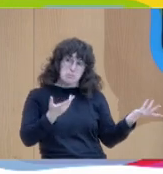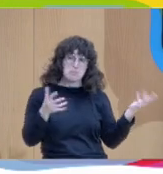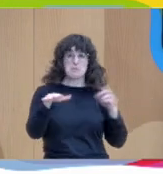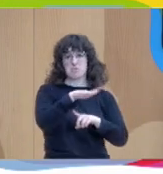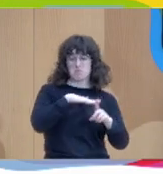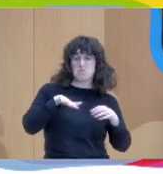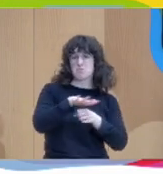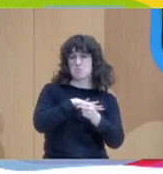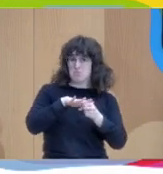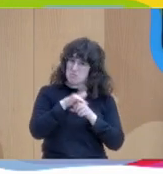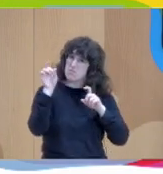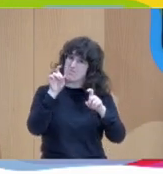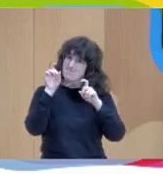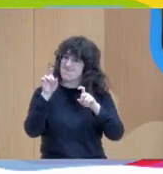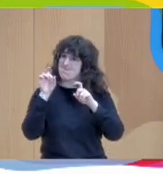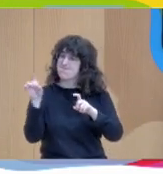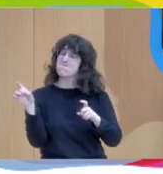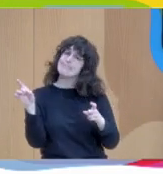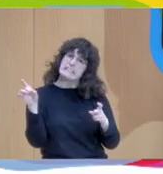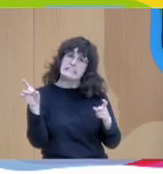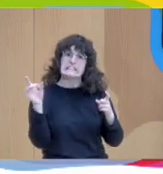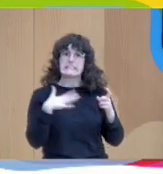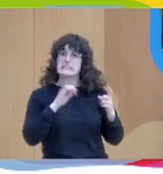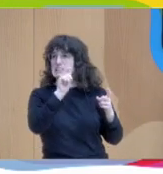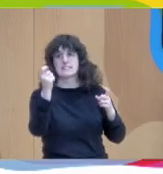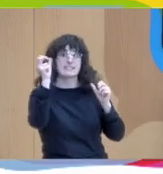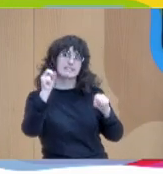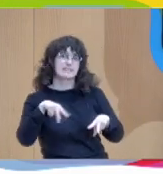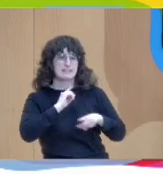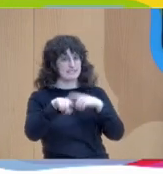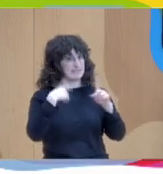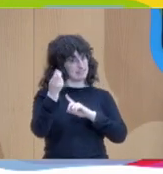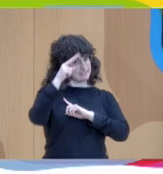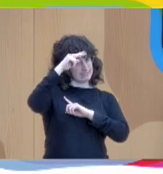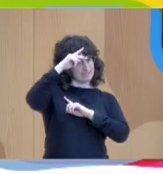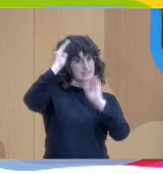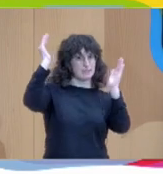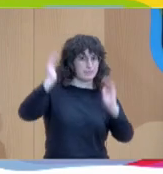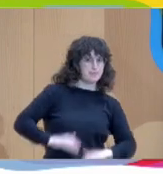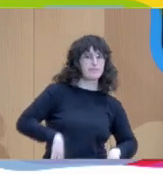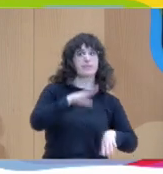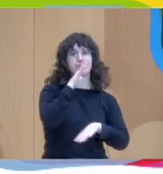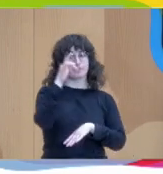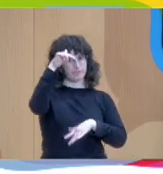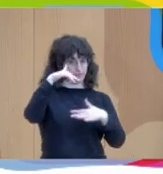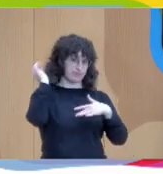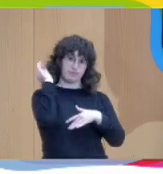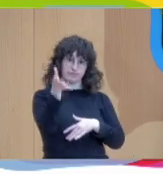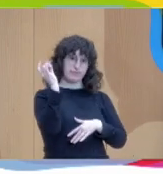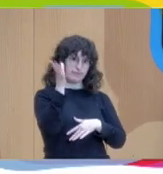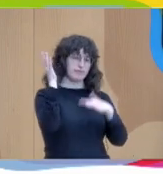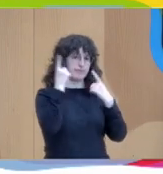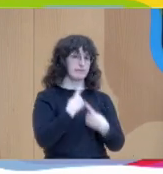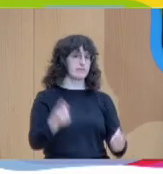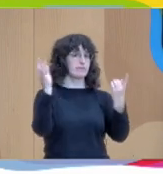y mi preocupación disminuyó mucho porque a este primer congreso vino gente del departamento de educación de la sección de inclusión e